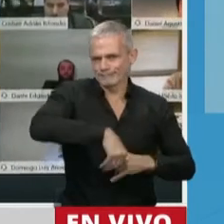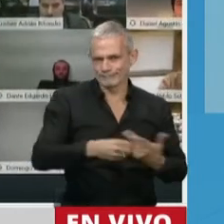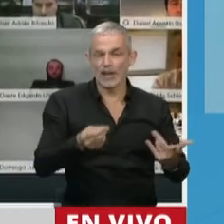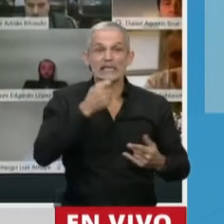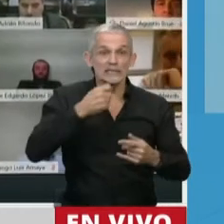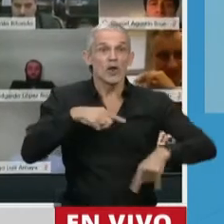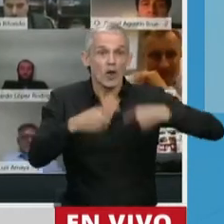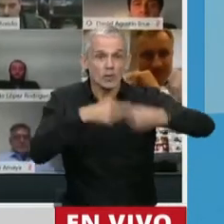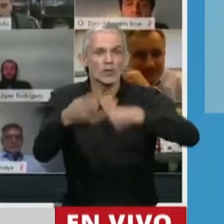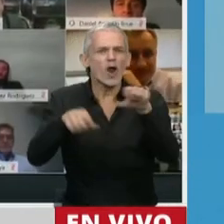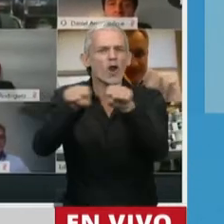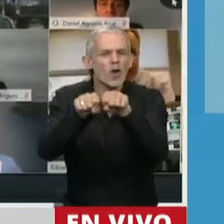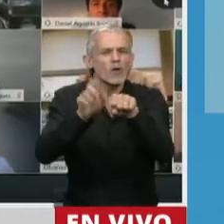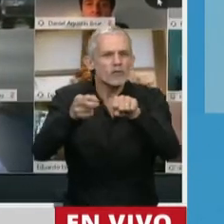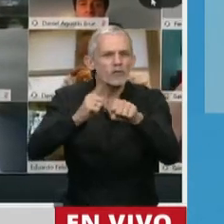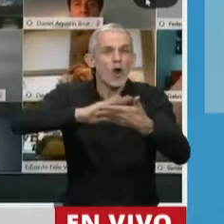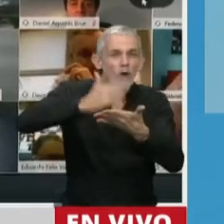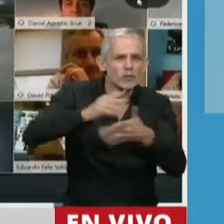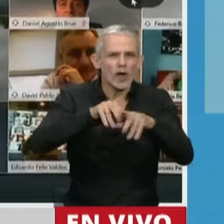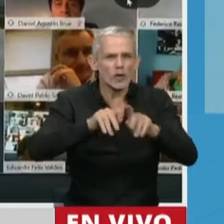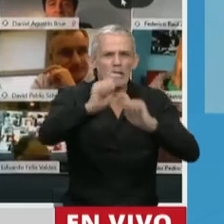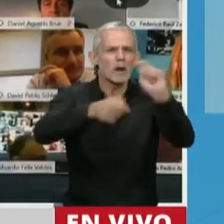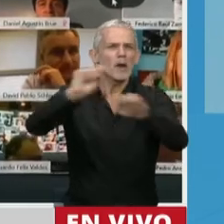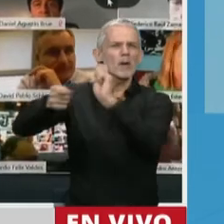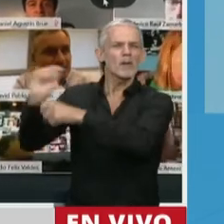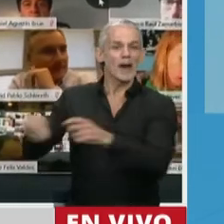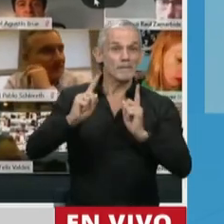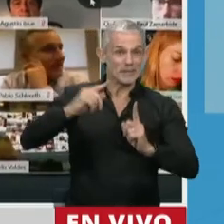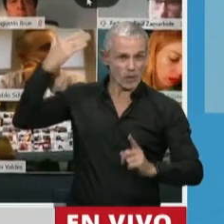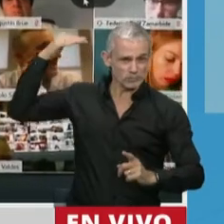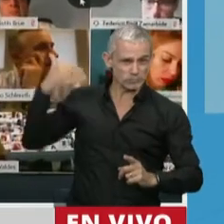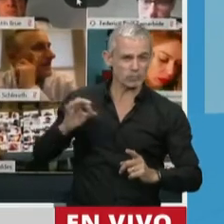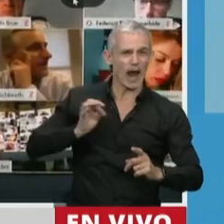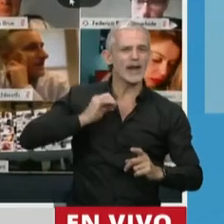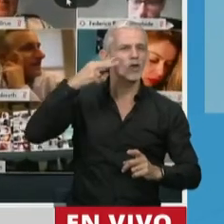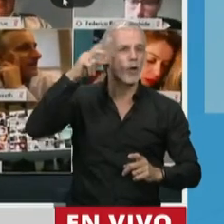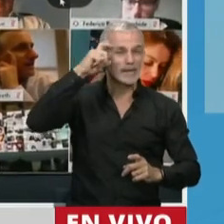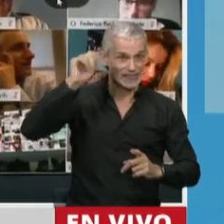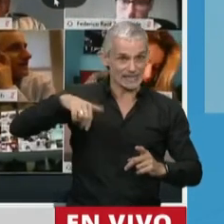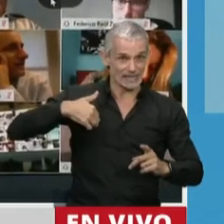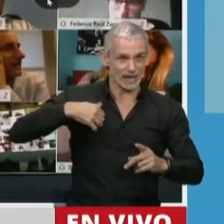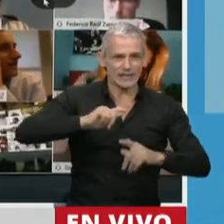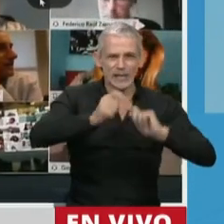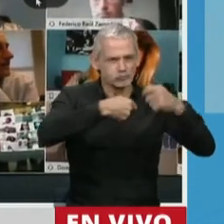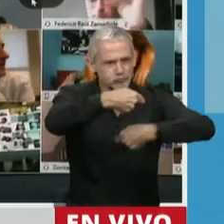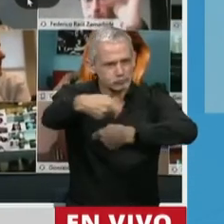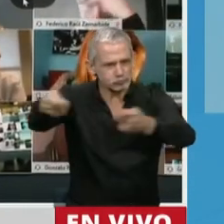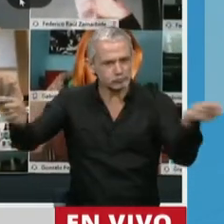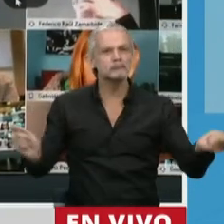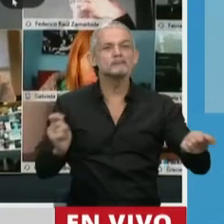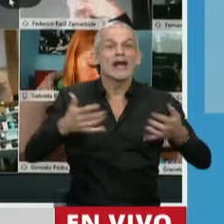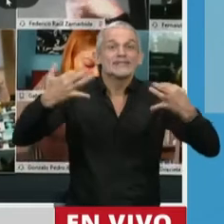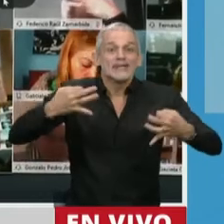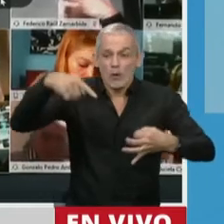políticas de conectividad y de entregas de computadoras que se empezaron a implementar en el 2010 en la Argentina, seguramente